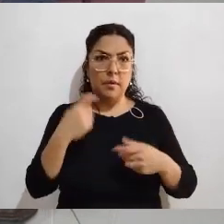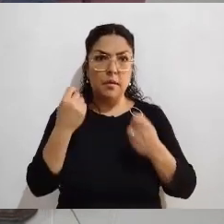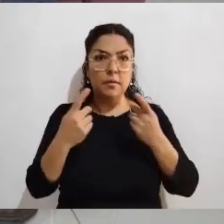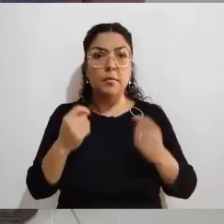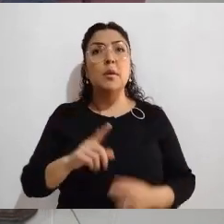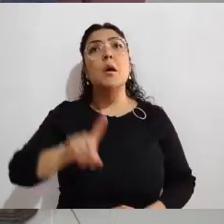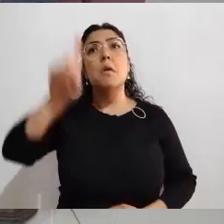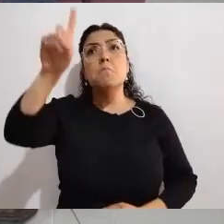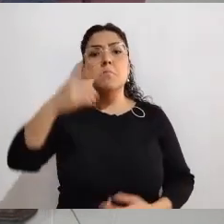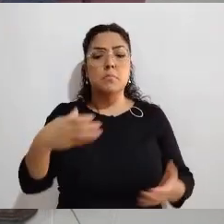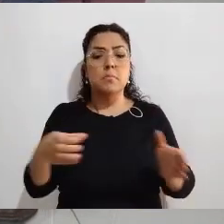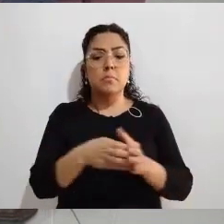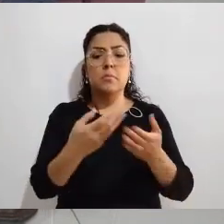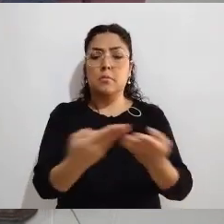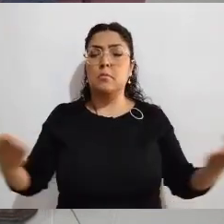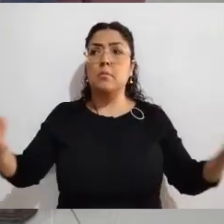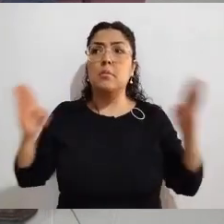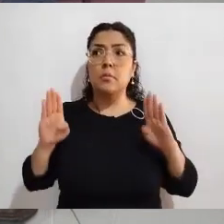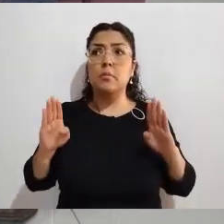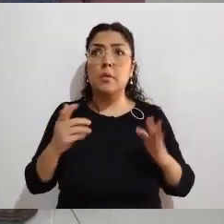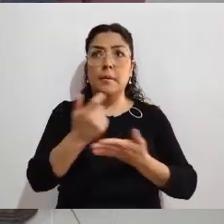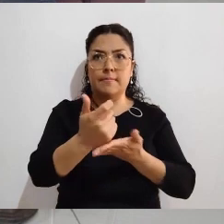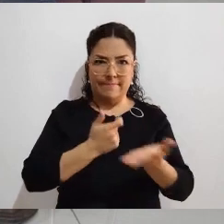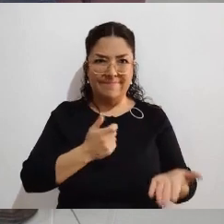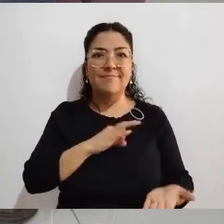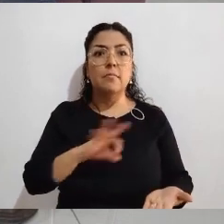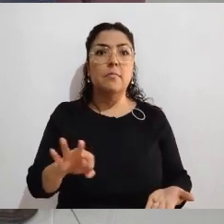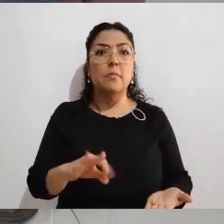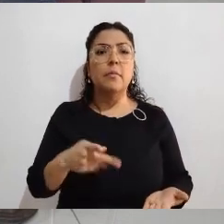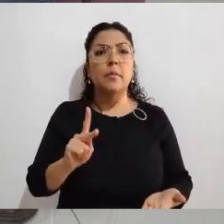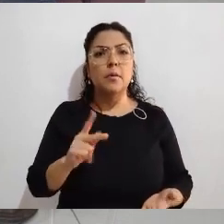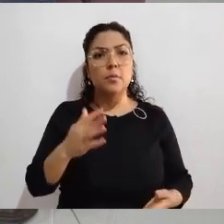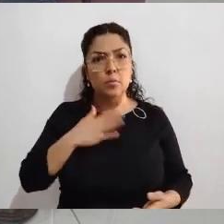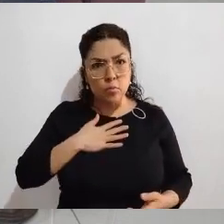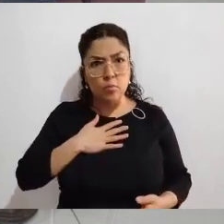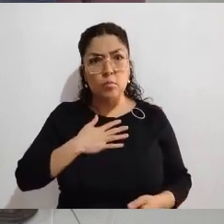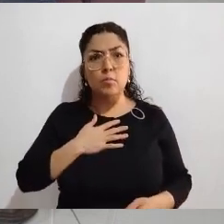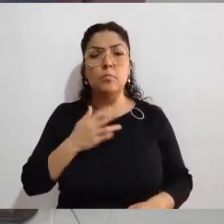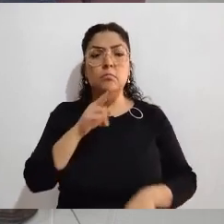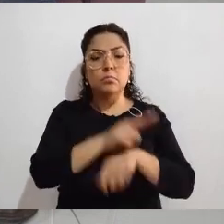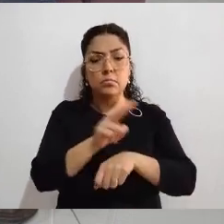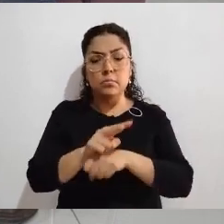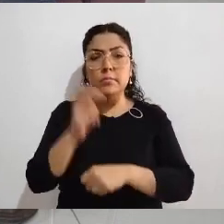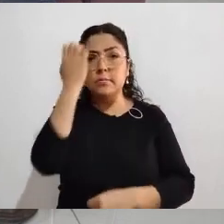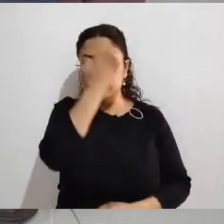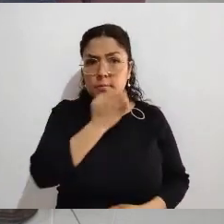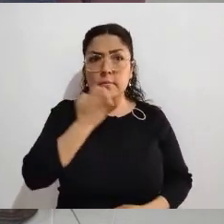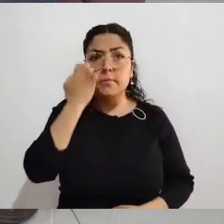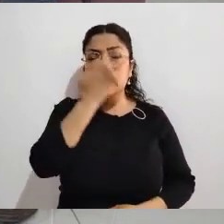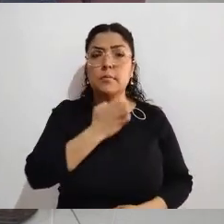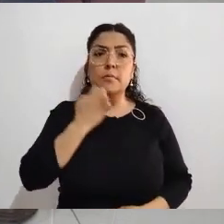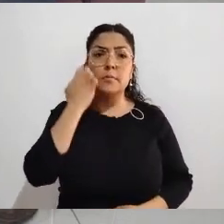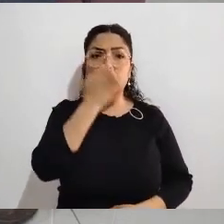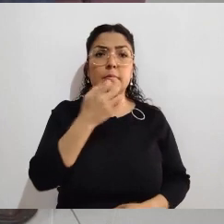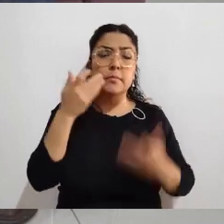ser funcionario de casilla, me gustaría ser observadora o observador electoral, pero no tengo todo el día, probablemente por